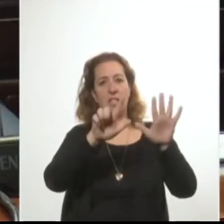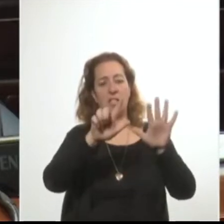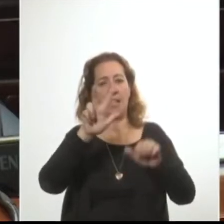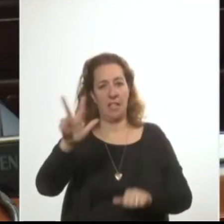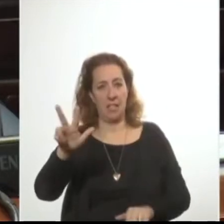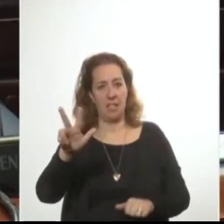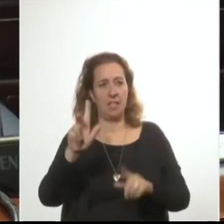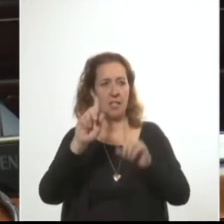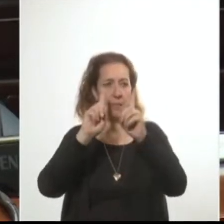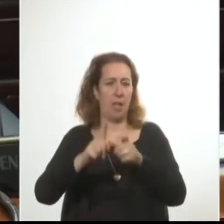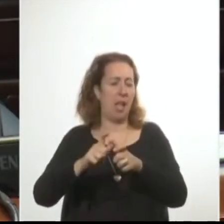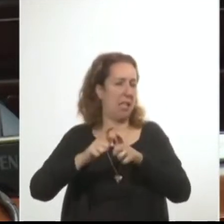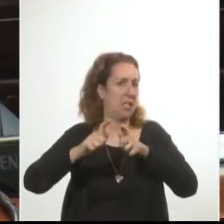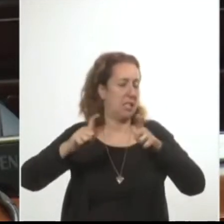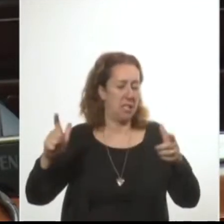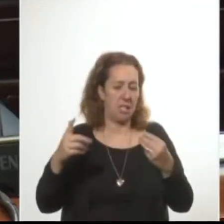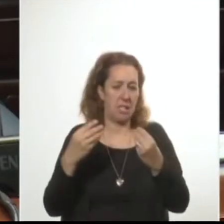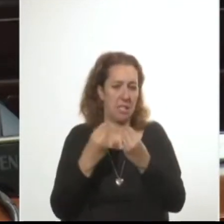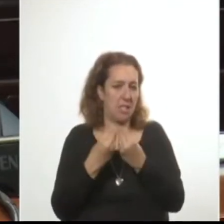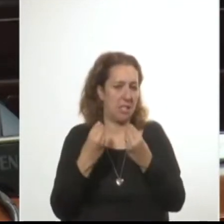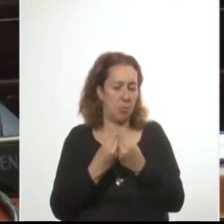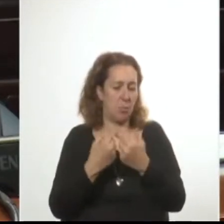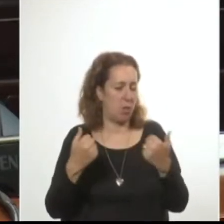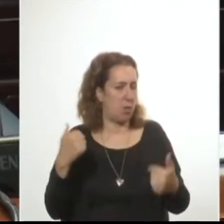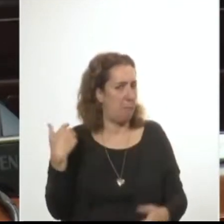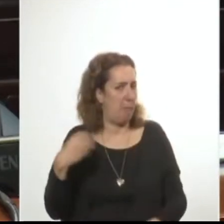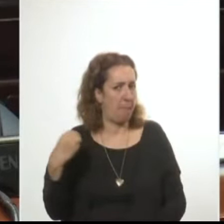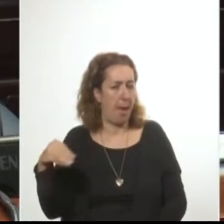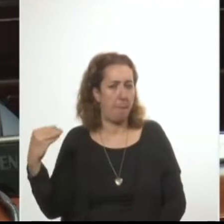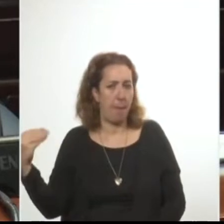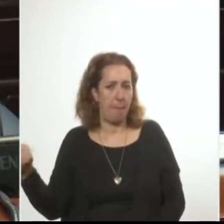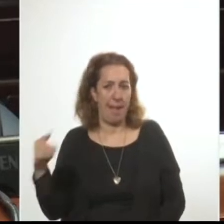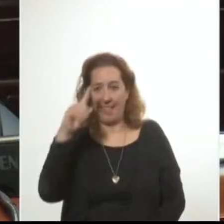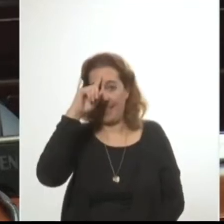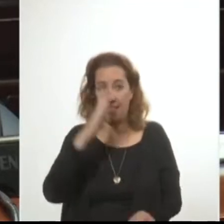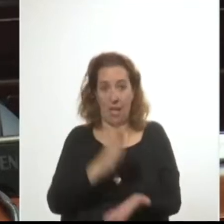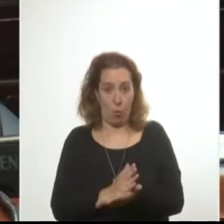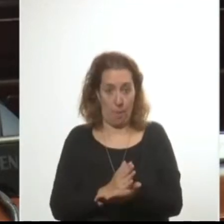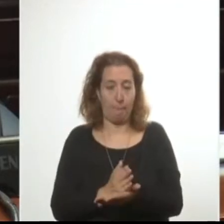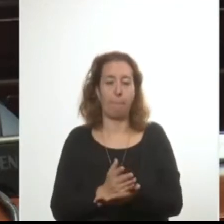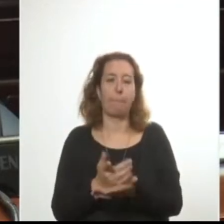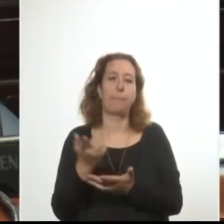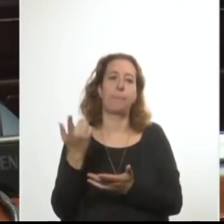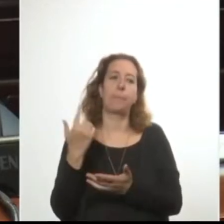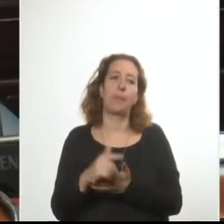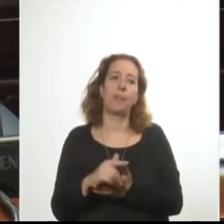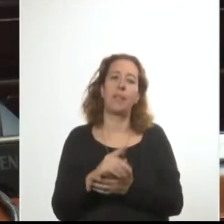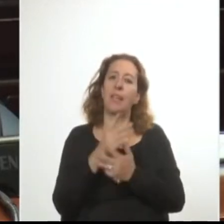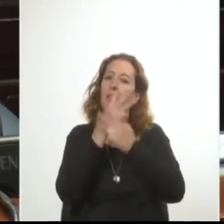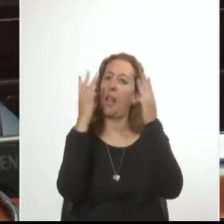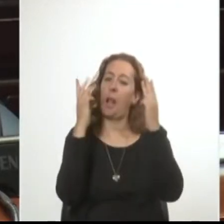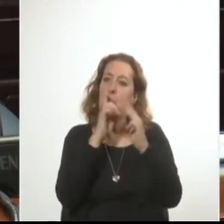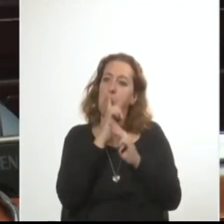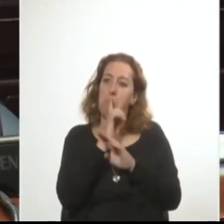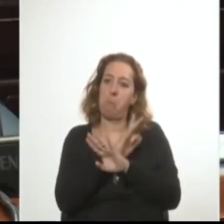excesos cometidos por la dictadura a partir de entonces. Y prácticamente se ha hecho silencio